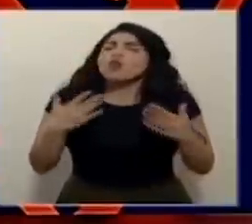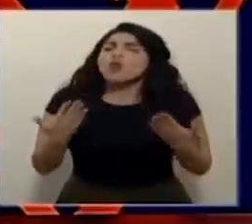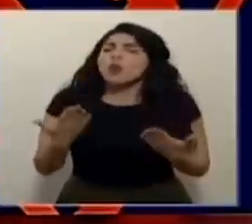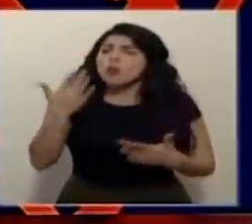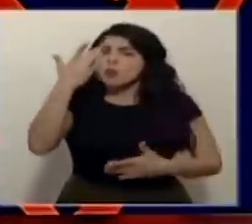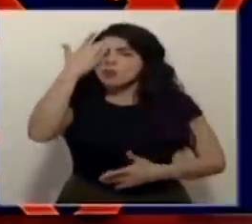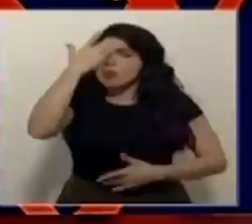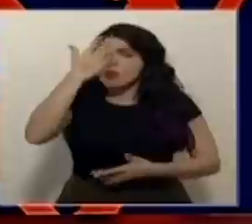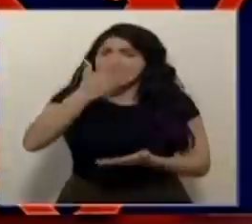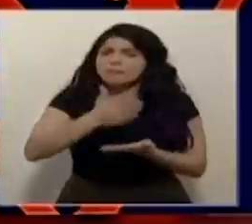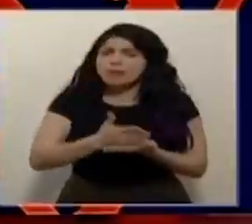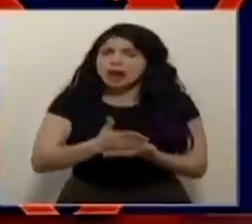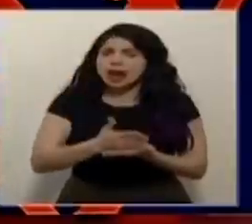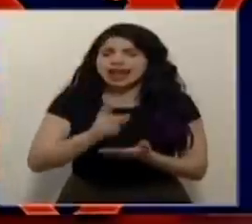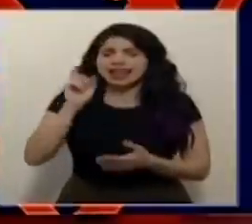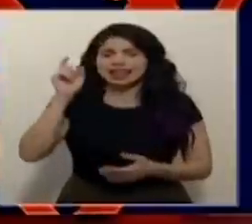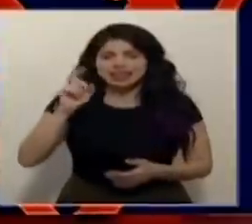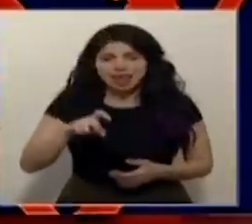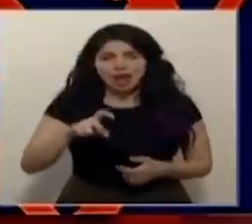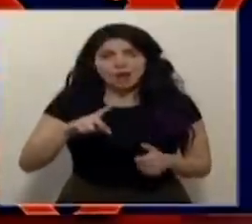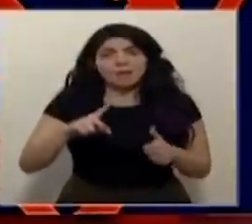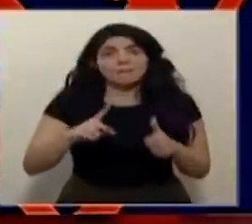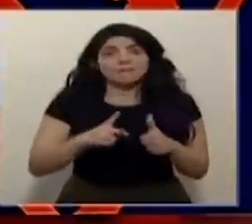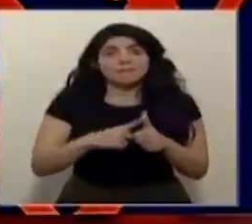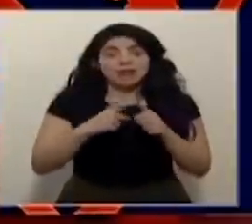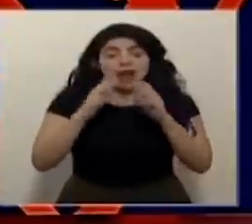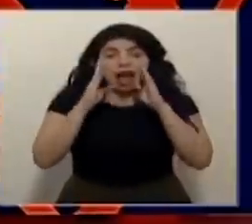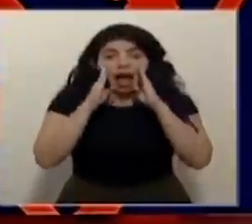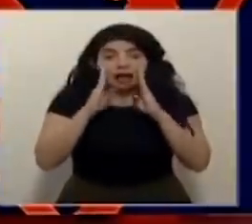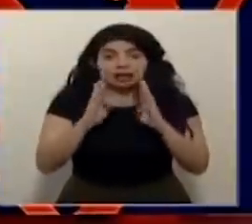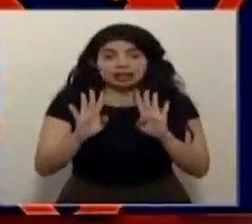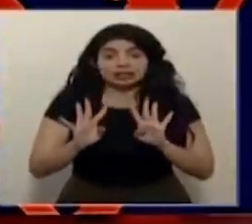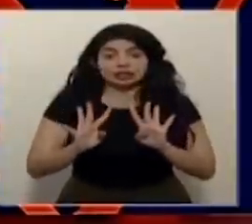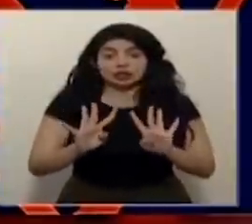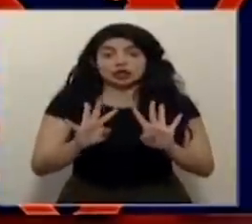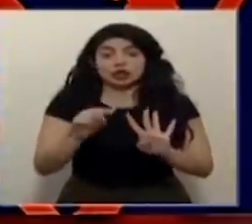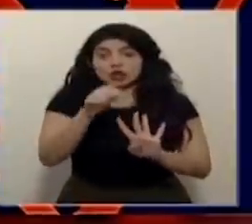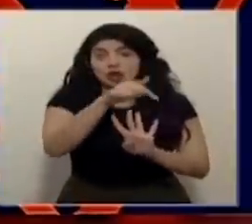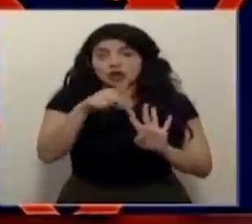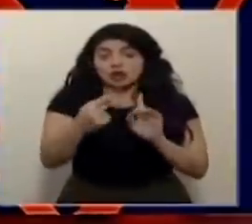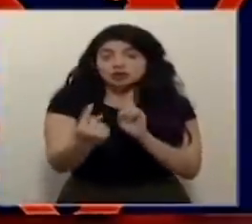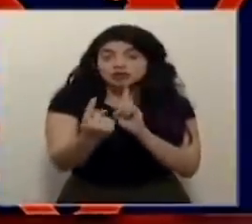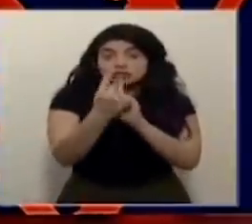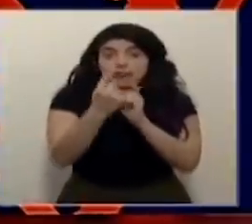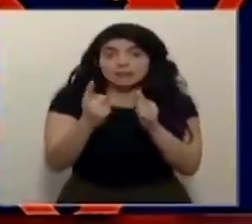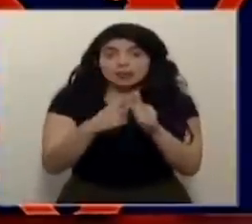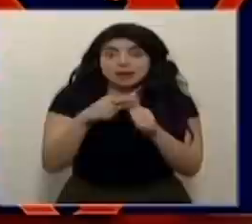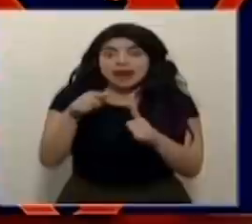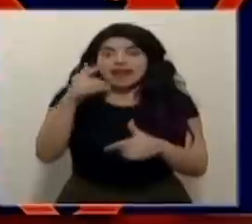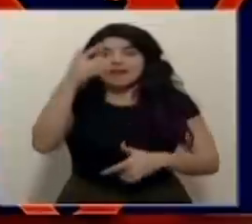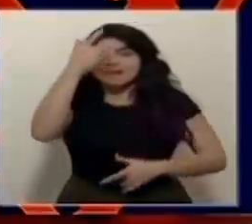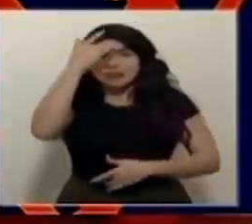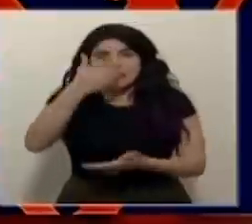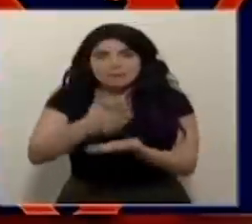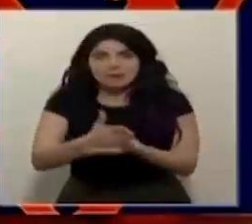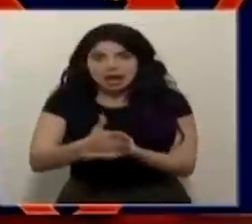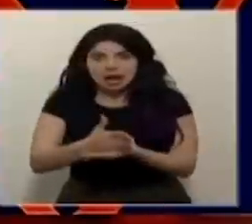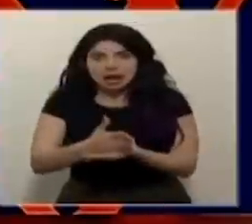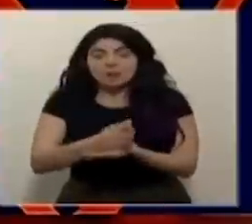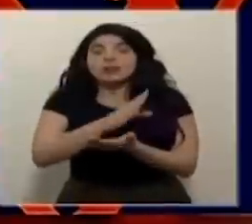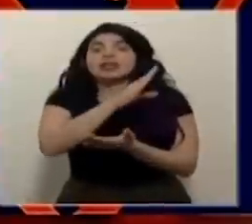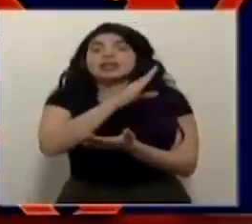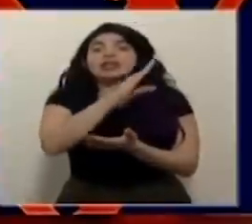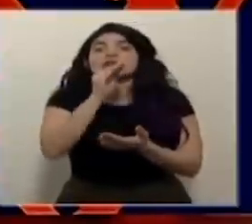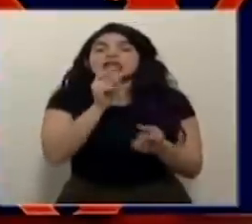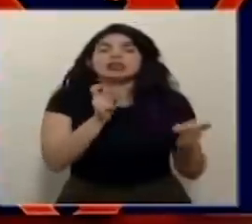enfermedad tenemos que fortalecer el primer nivel de atención que es el lugar donde se detiene la enfermedad y al mismo tiempo dar una